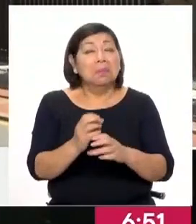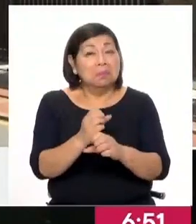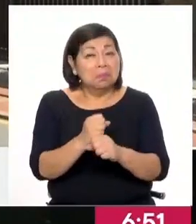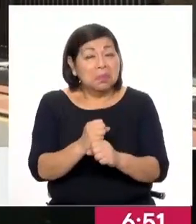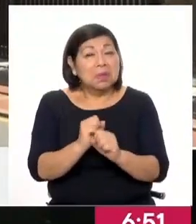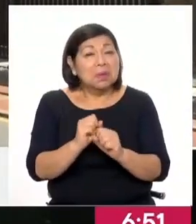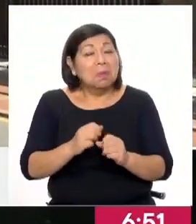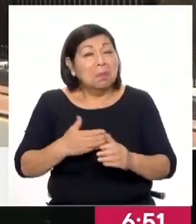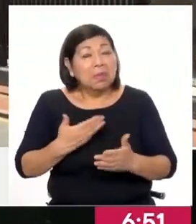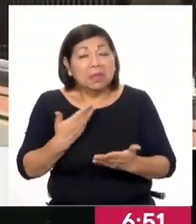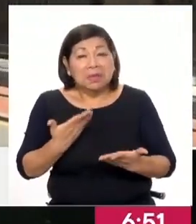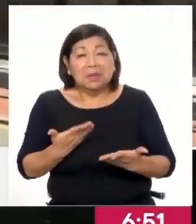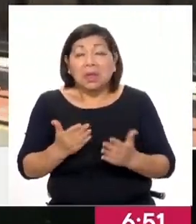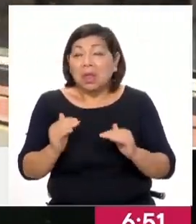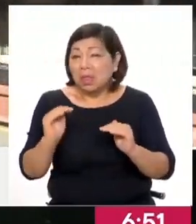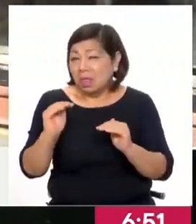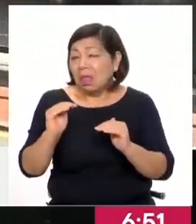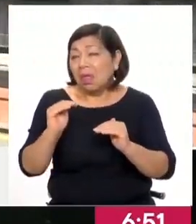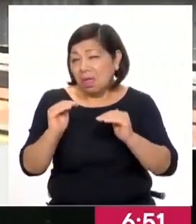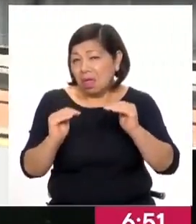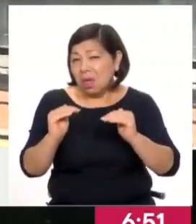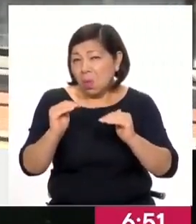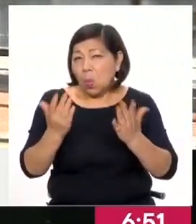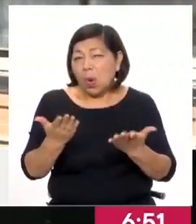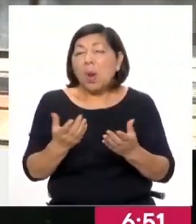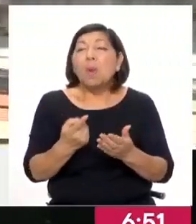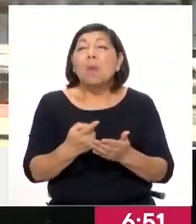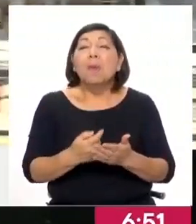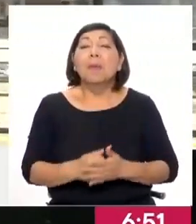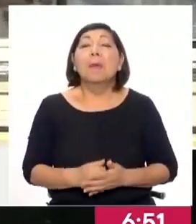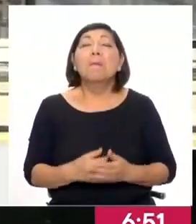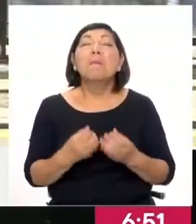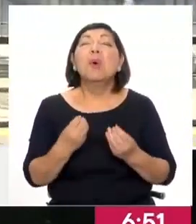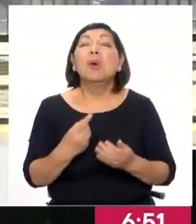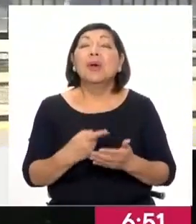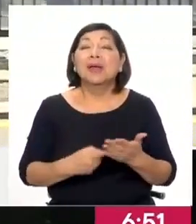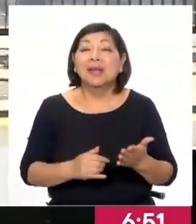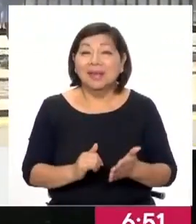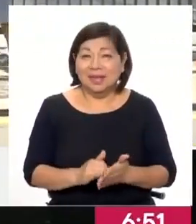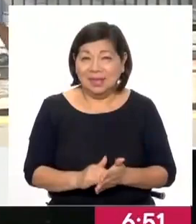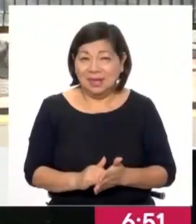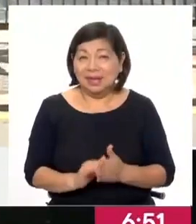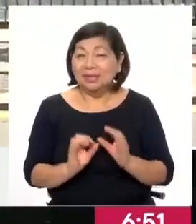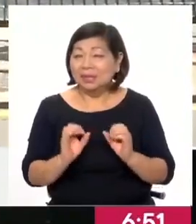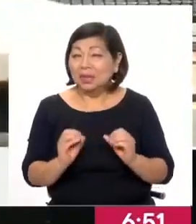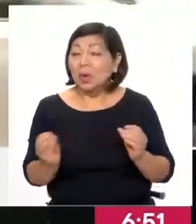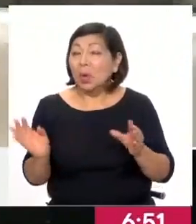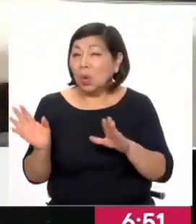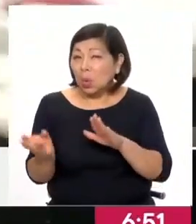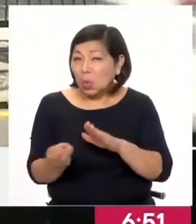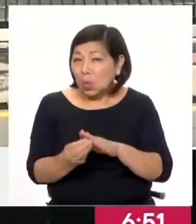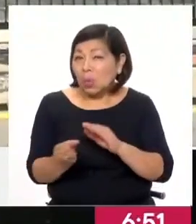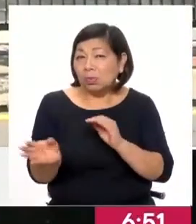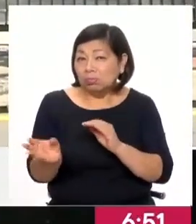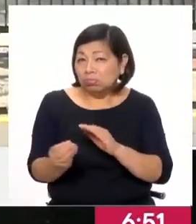podríamos decir de equilibrio. ¿Y eso por qué? Porque en este momento se están juntando